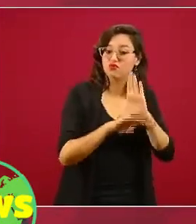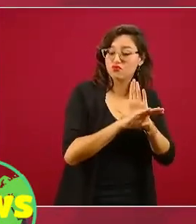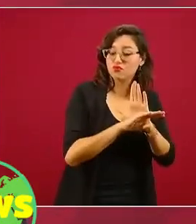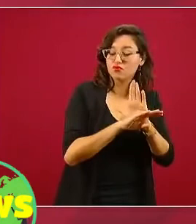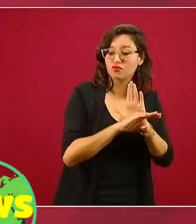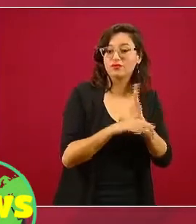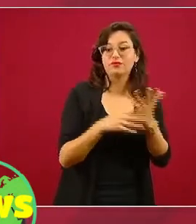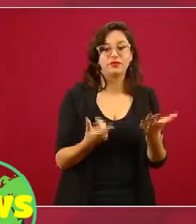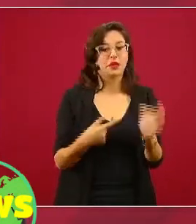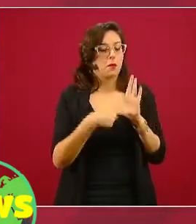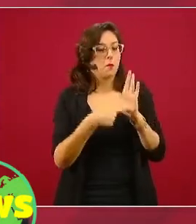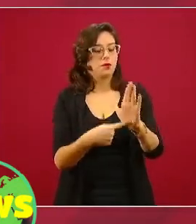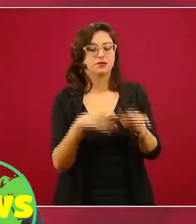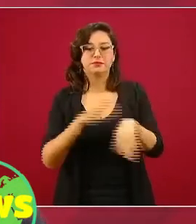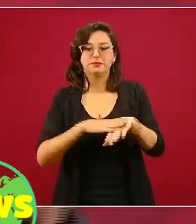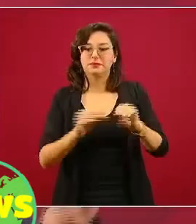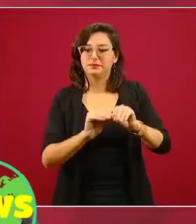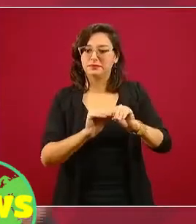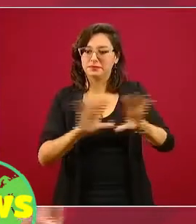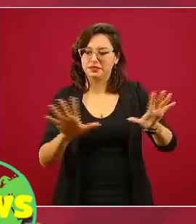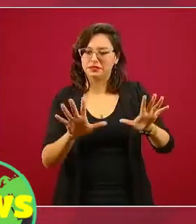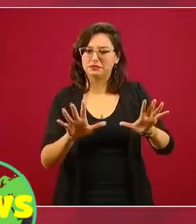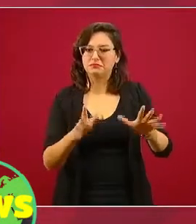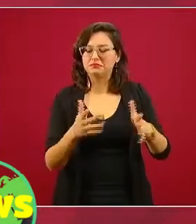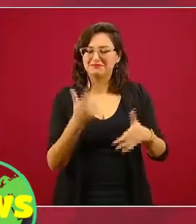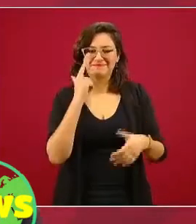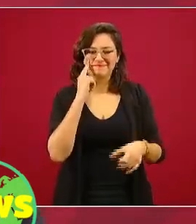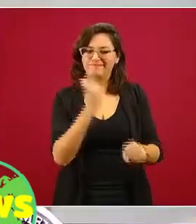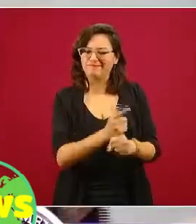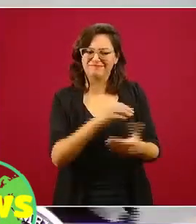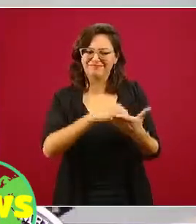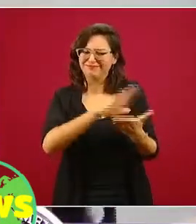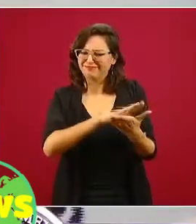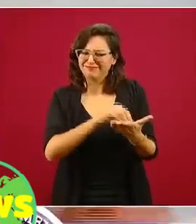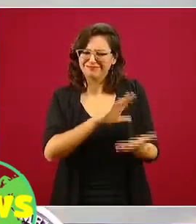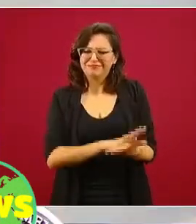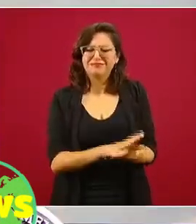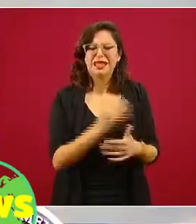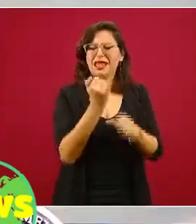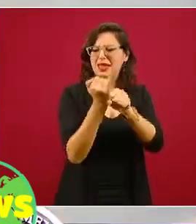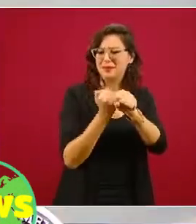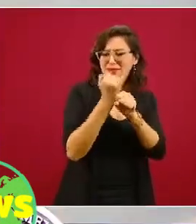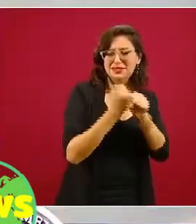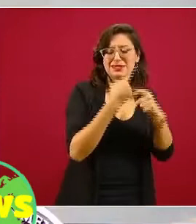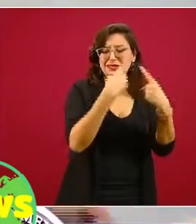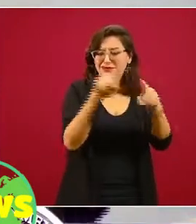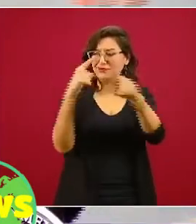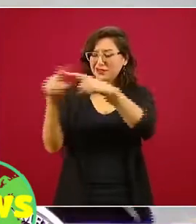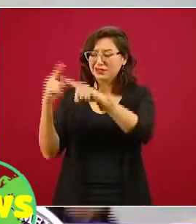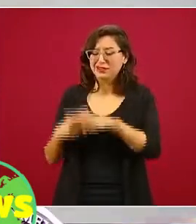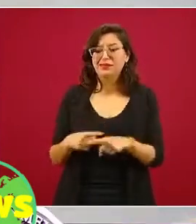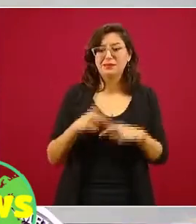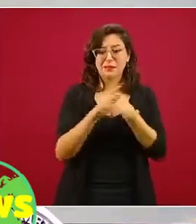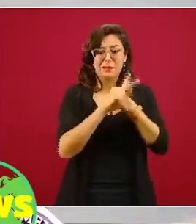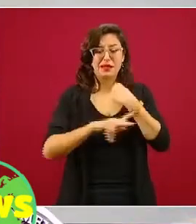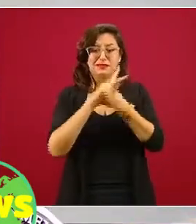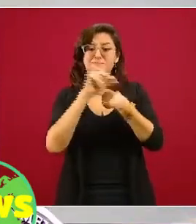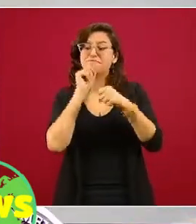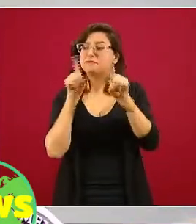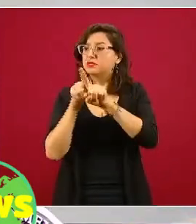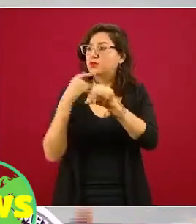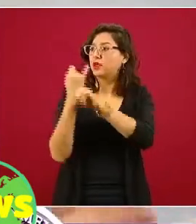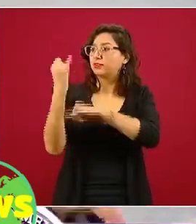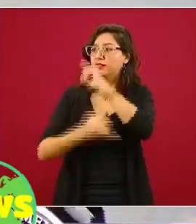perfectamente documentado no sólo por investigadores del país, sino también por organismos